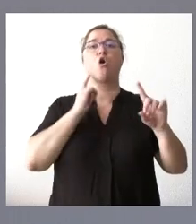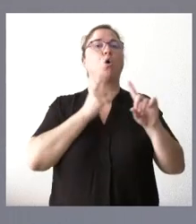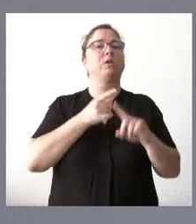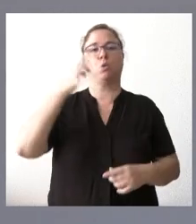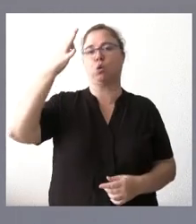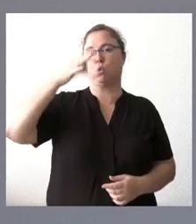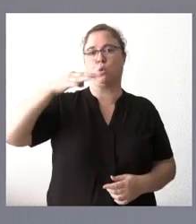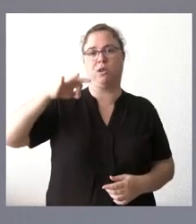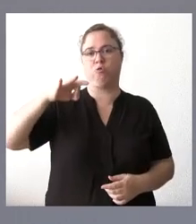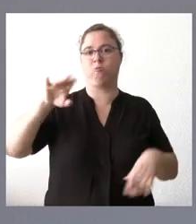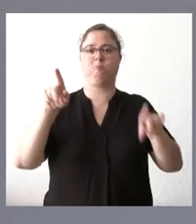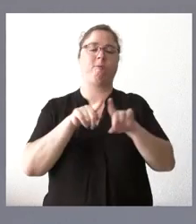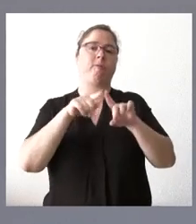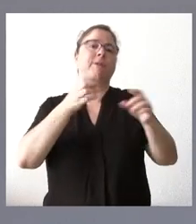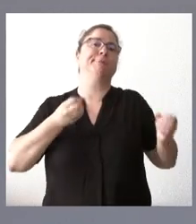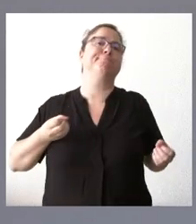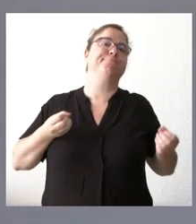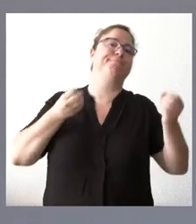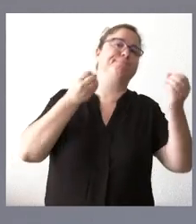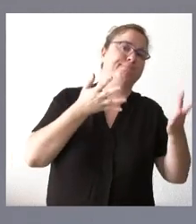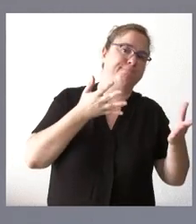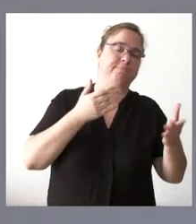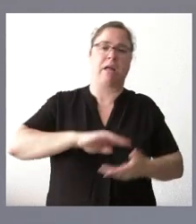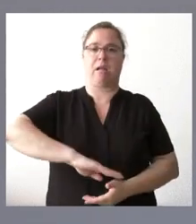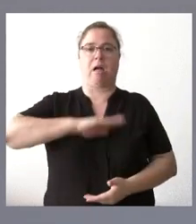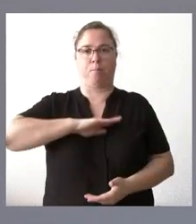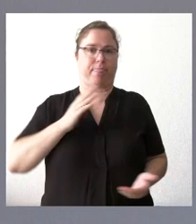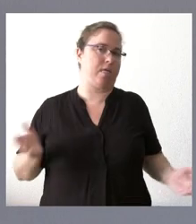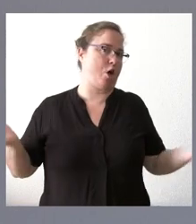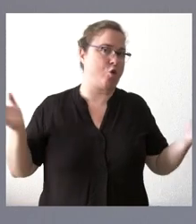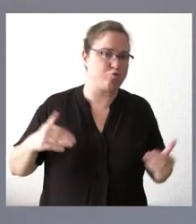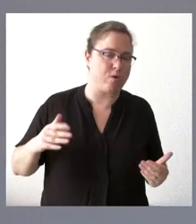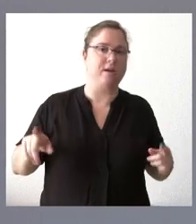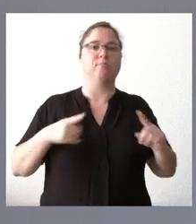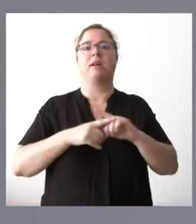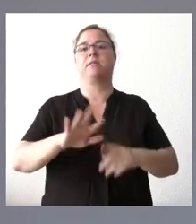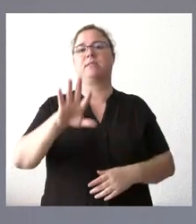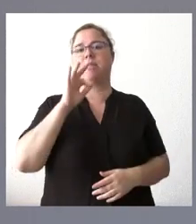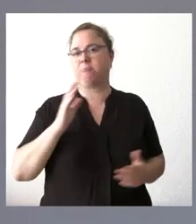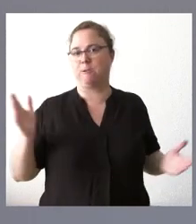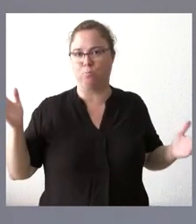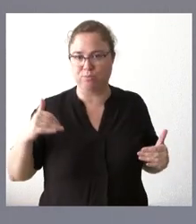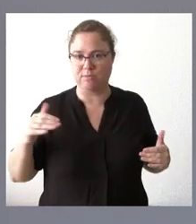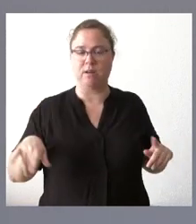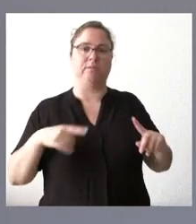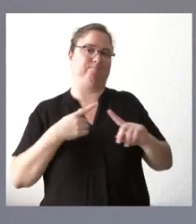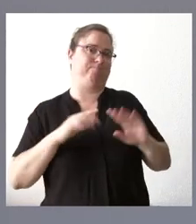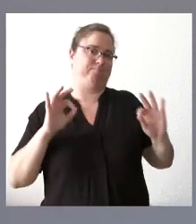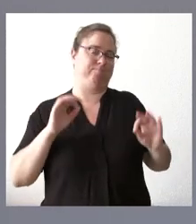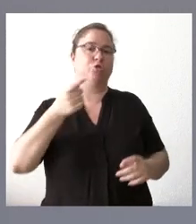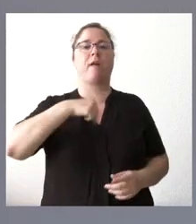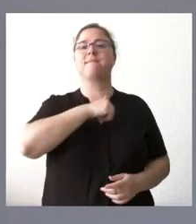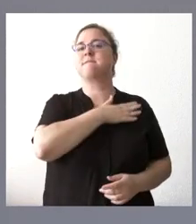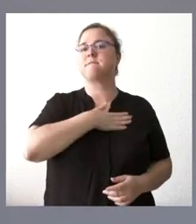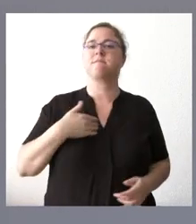transmitir lo que les han dicho que transmitan sin ninguna capacidad de interlocución, de decisión y de cambio de esa medida. Nosotros queremos